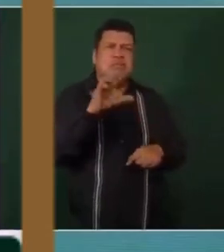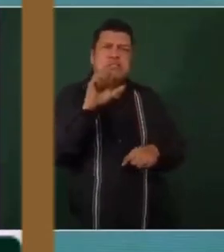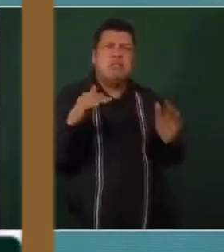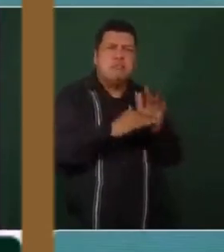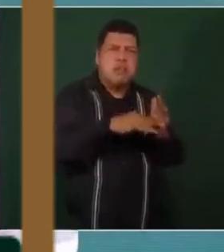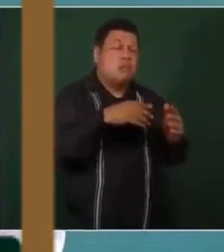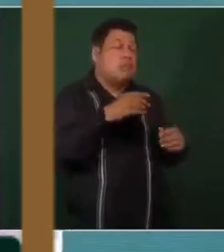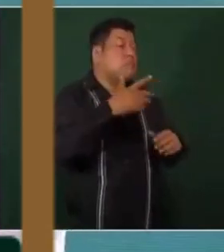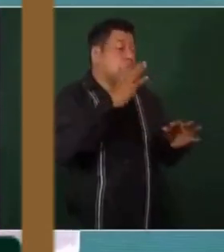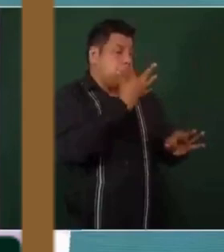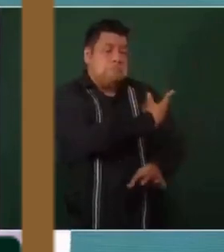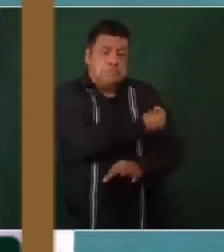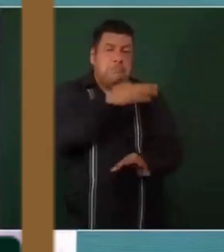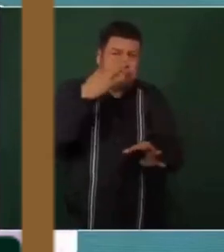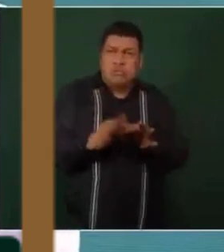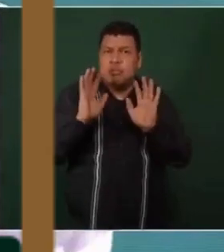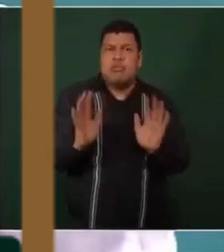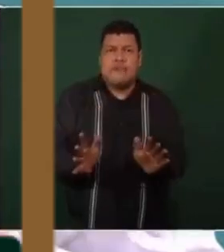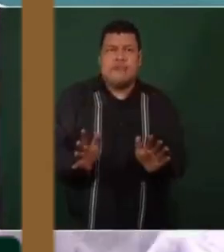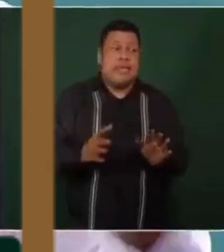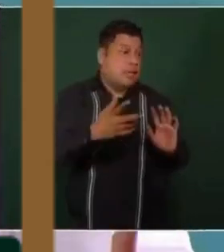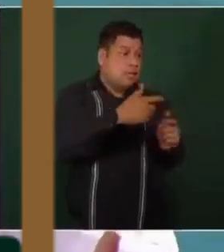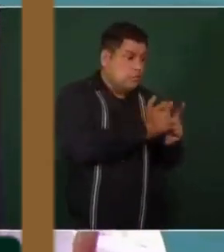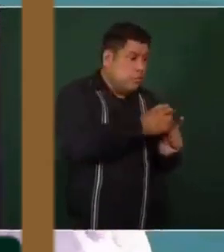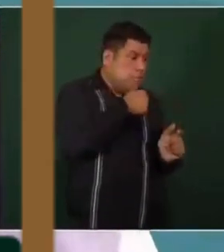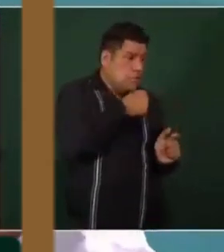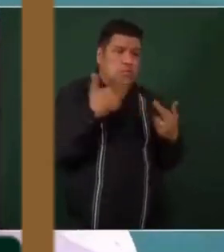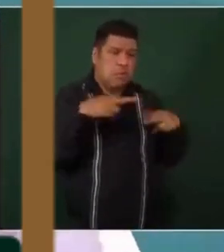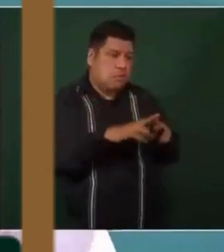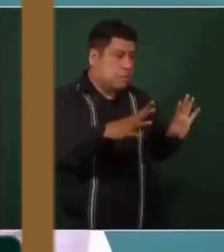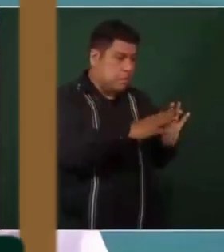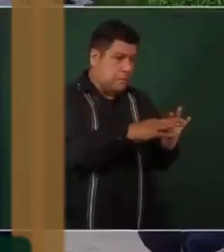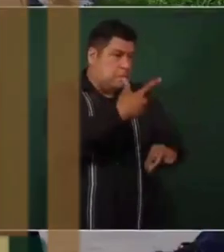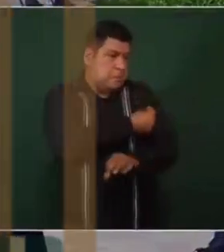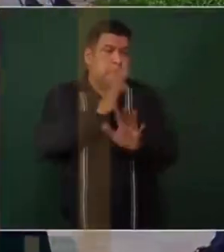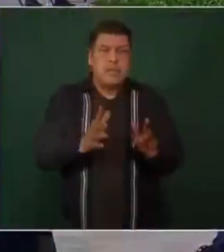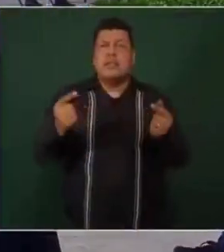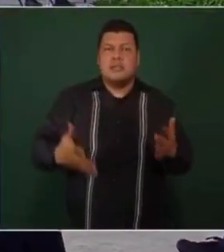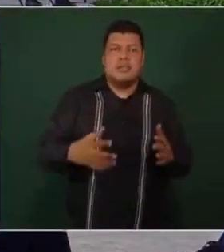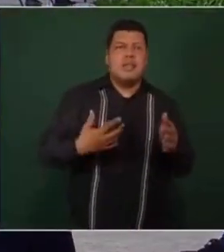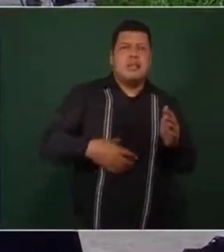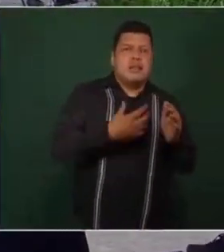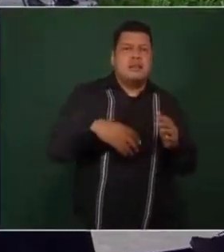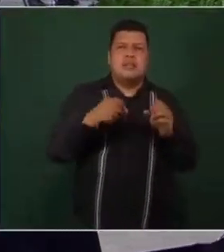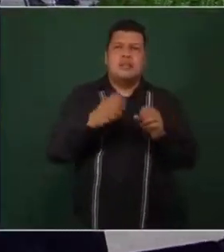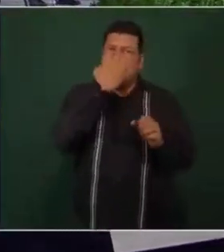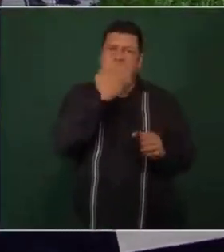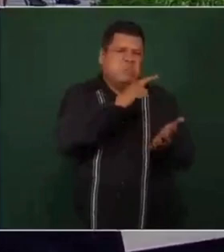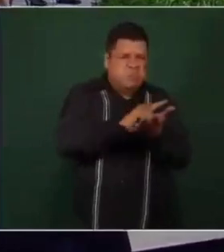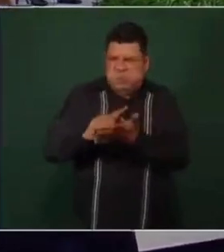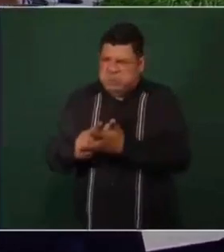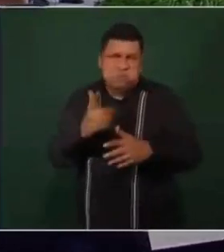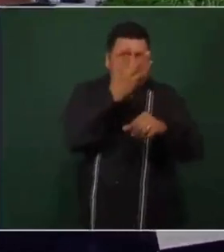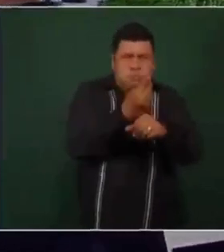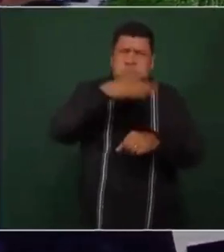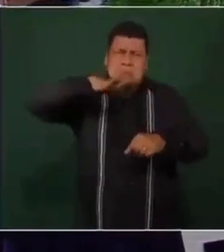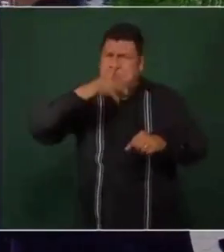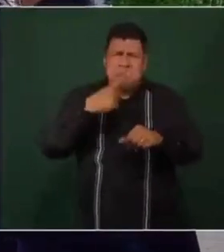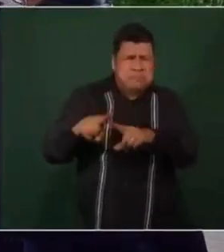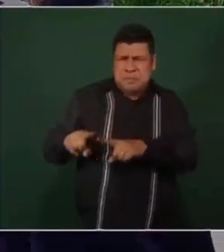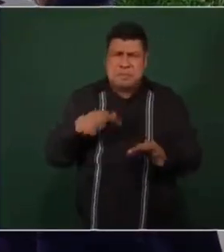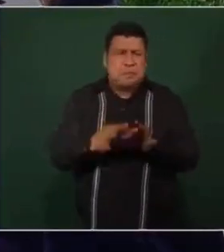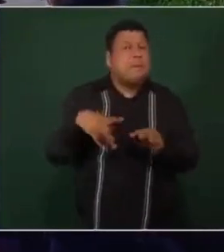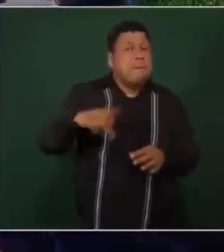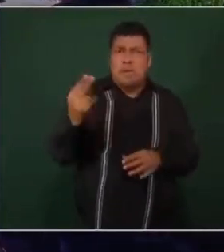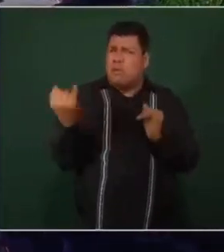ya teniendo a estos dos grupos de población vacunados, entonces sí, vamos a limpiar las aulas, a pintarlas, a arreglarlas, protocolos de todas maneras